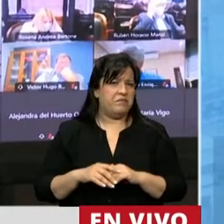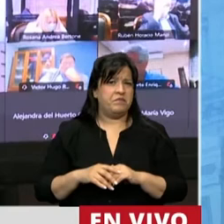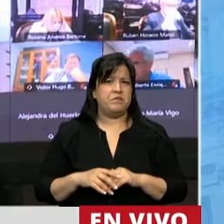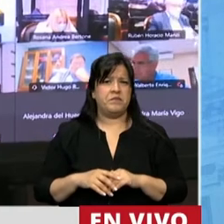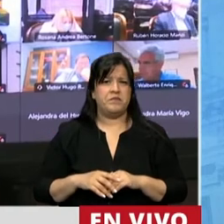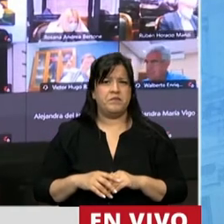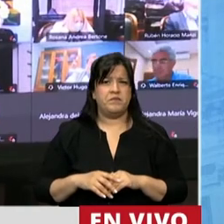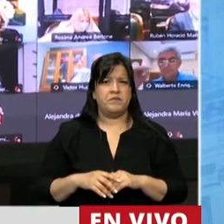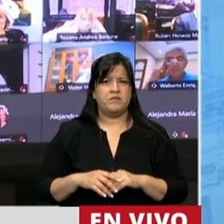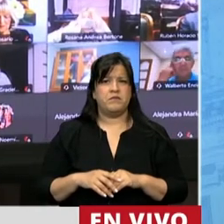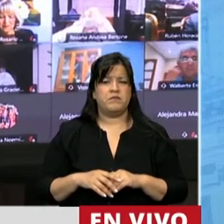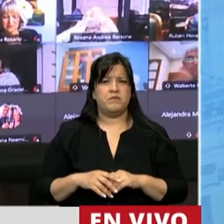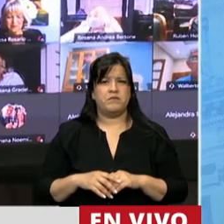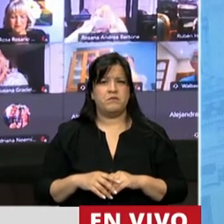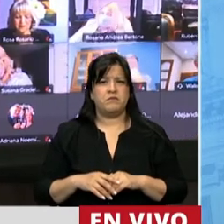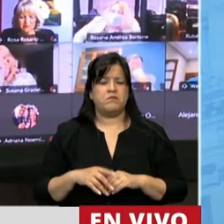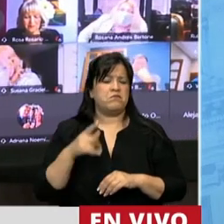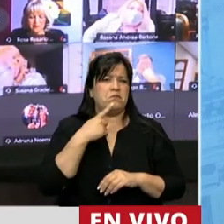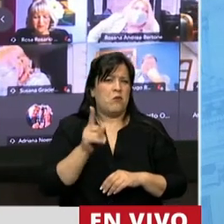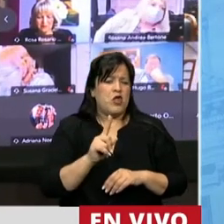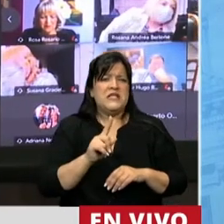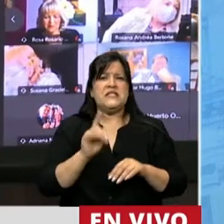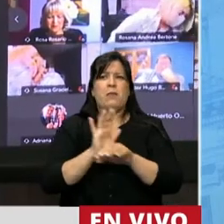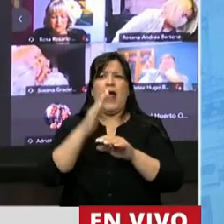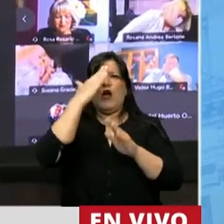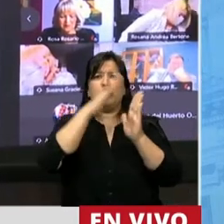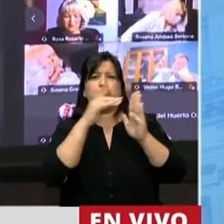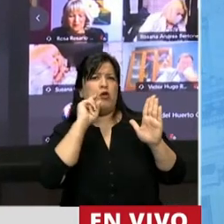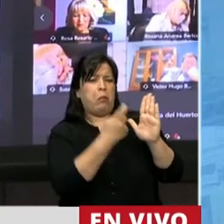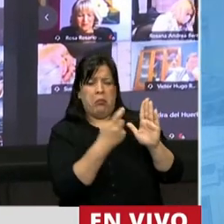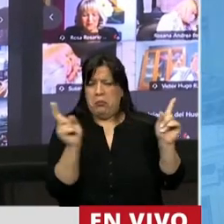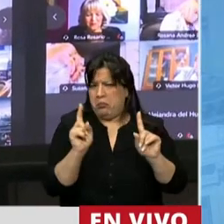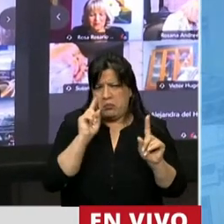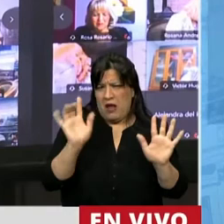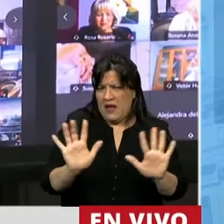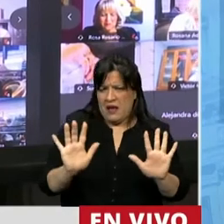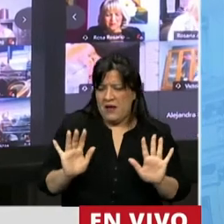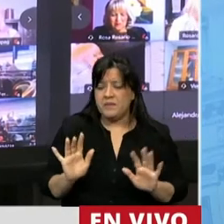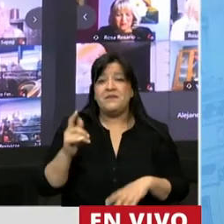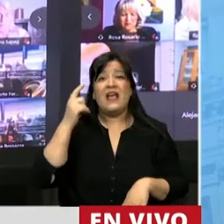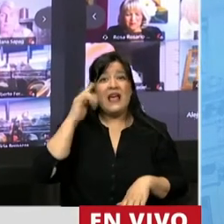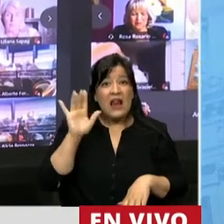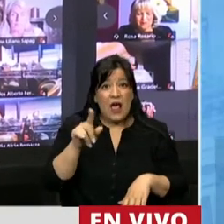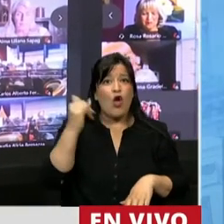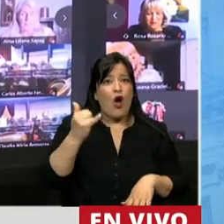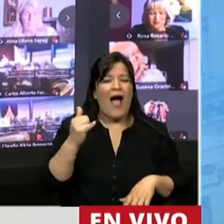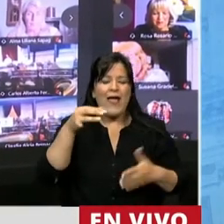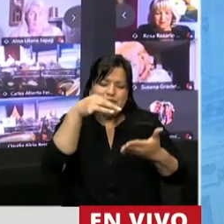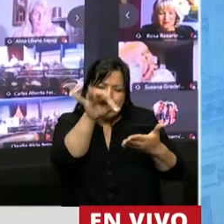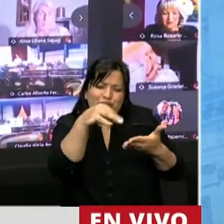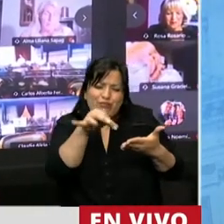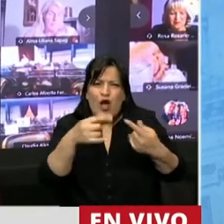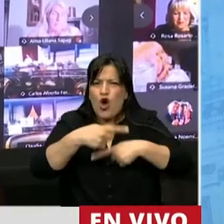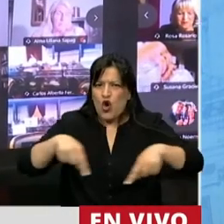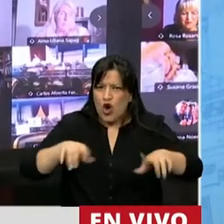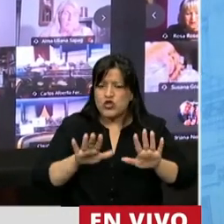un ataque constitucional, ni mucho menos. Con lo cual, yo creo que las observaciones que se han hecho